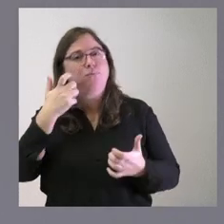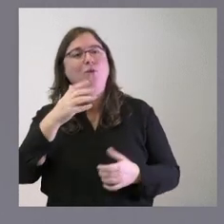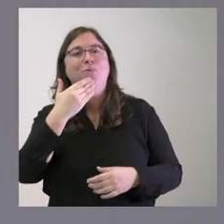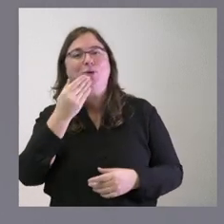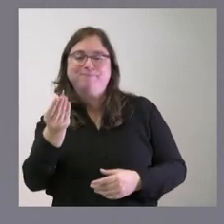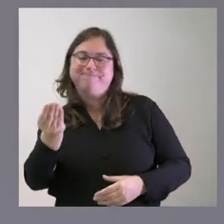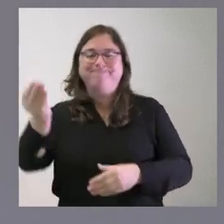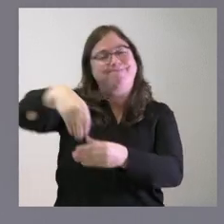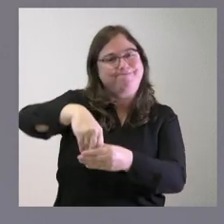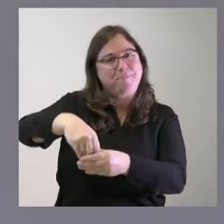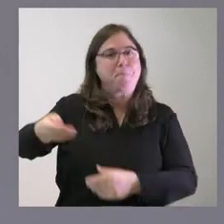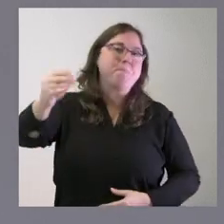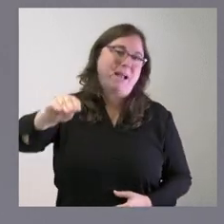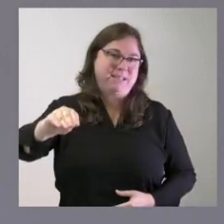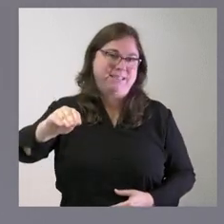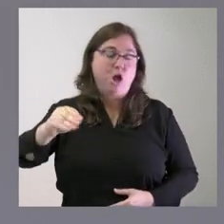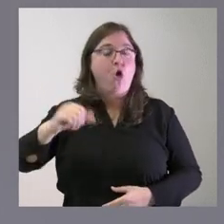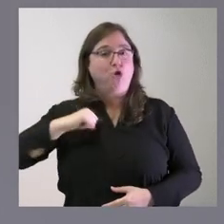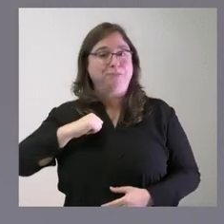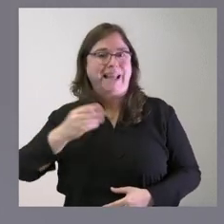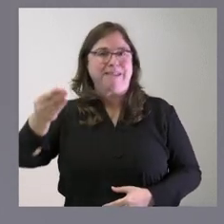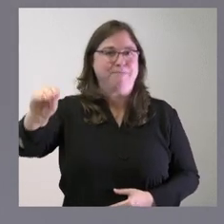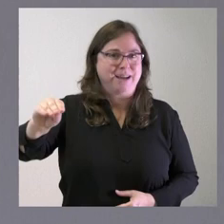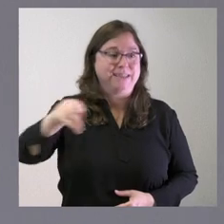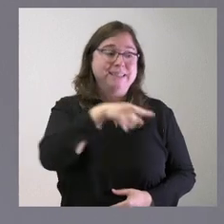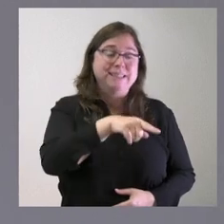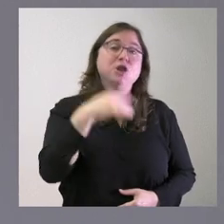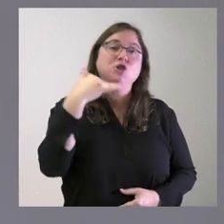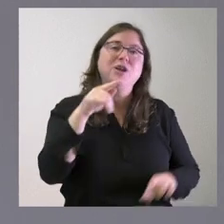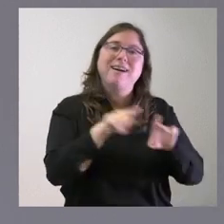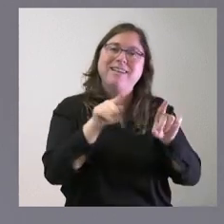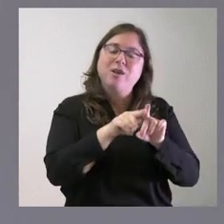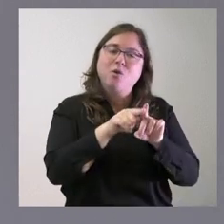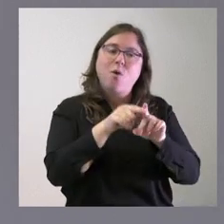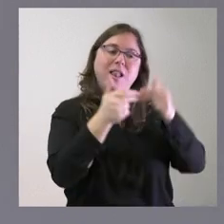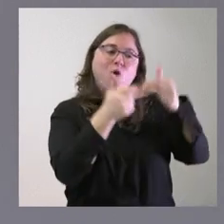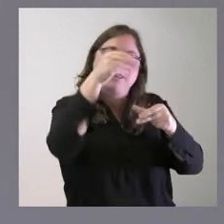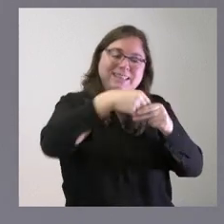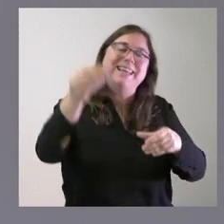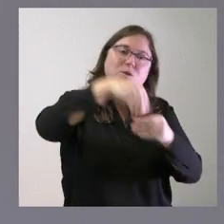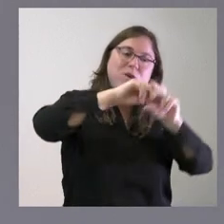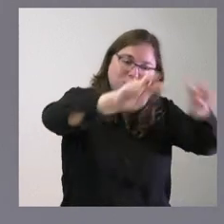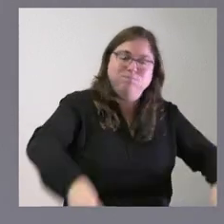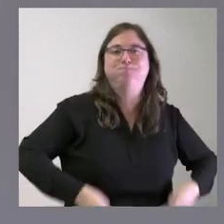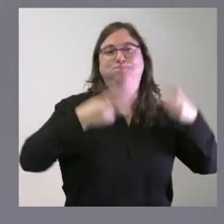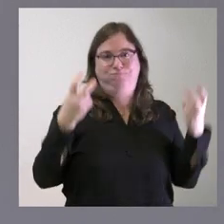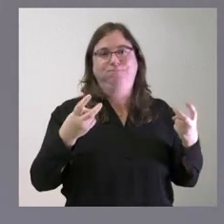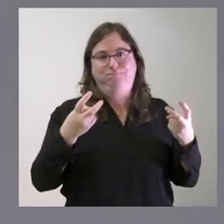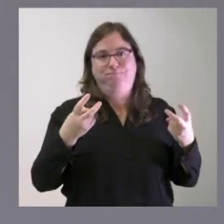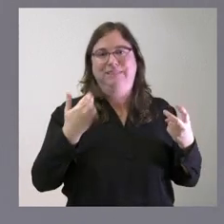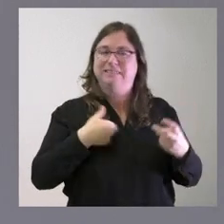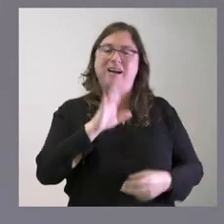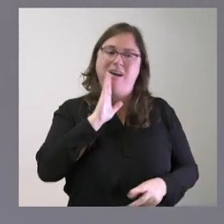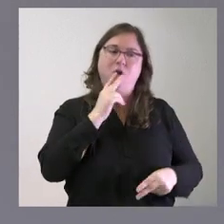actuación que amplía y mejora el hospital y aquí estamos hablando de un contexto de una modernización integral de un nuevo hospital de Santa Bárbara